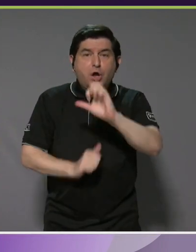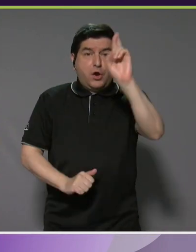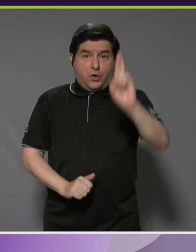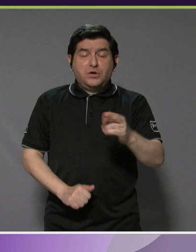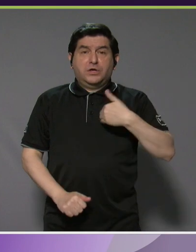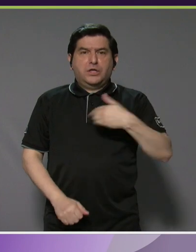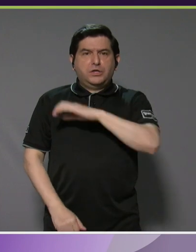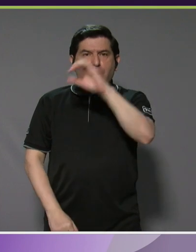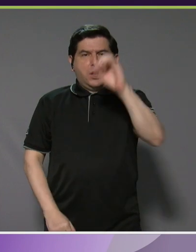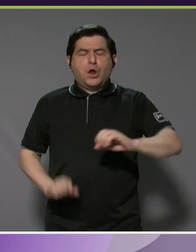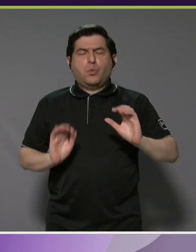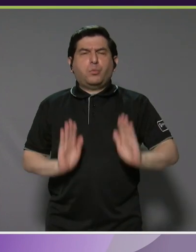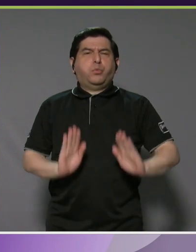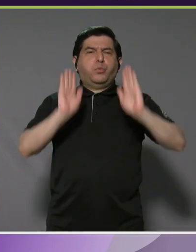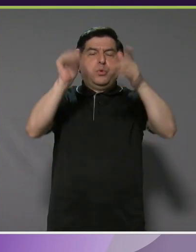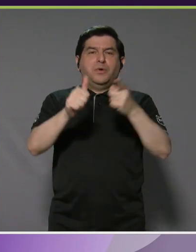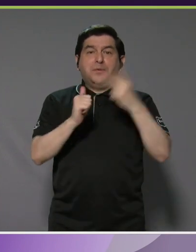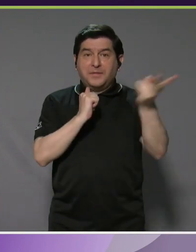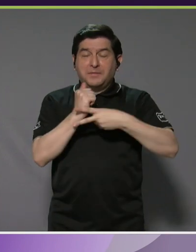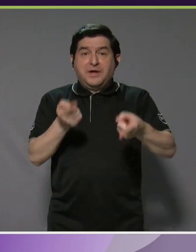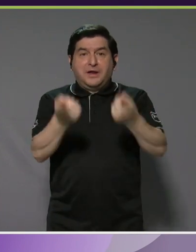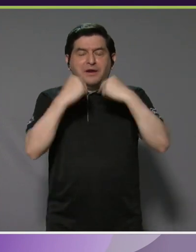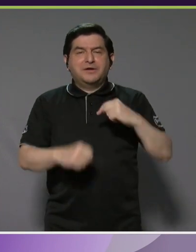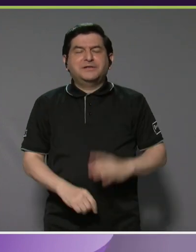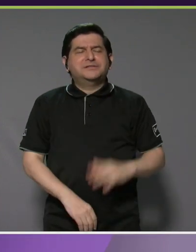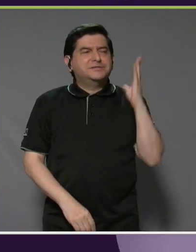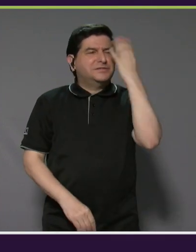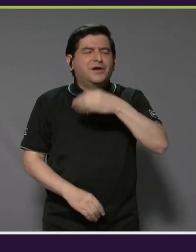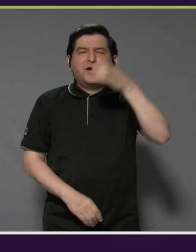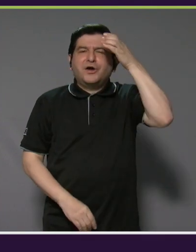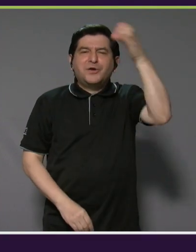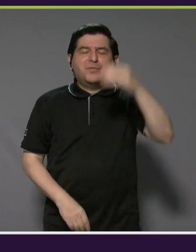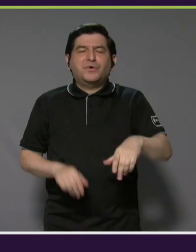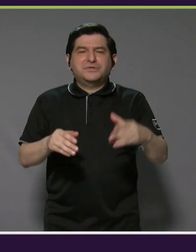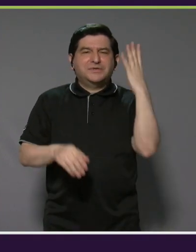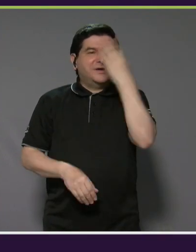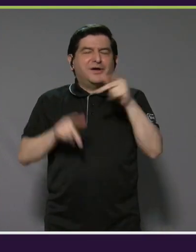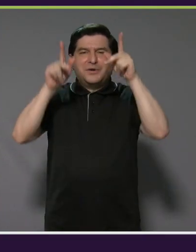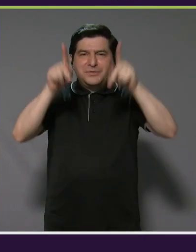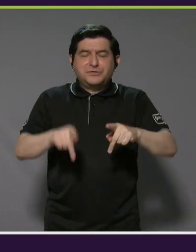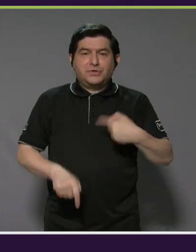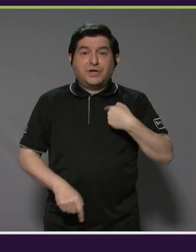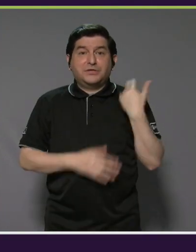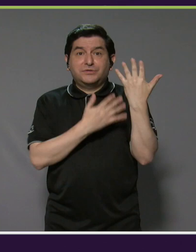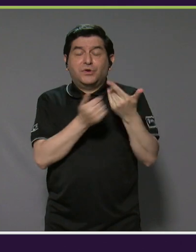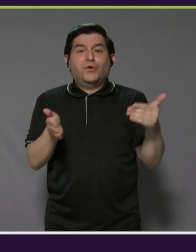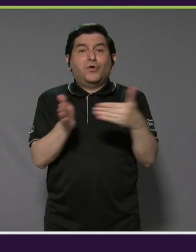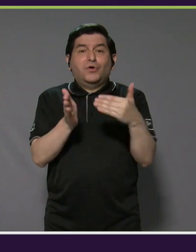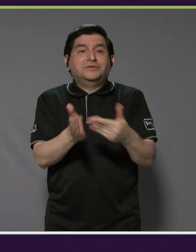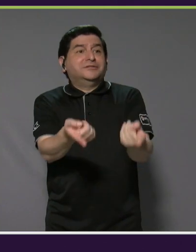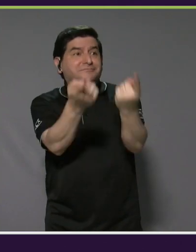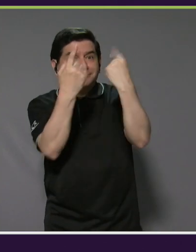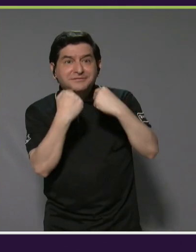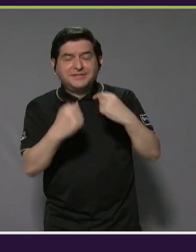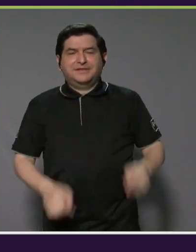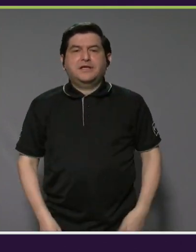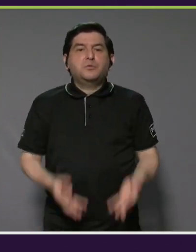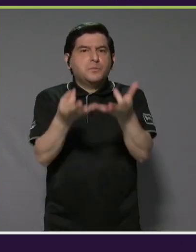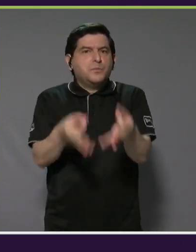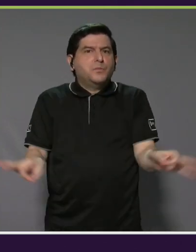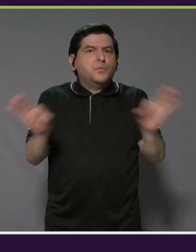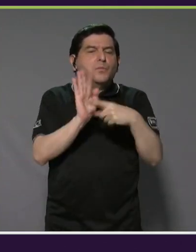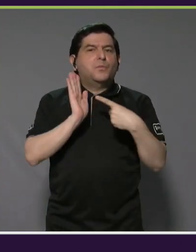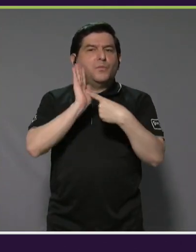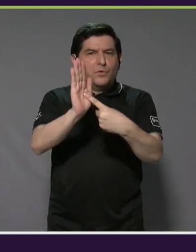Rica tiene olas increíbles, es mi primera vez aquí, hermosa cultura, hermosas personas, no puedo esperar para regresar. Y es importante